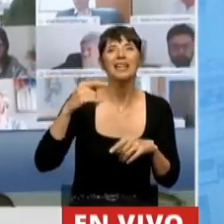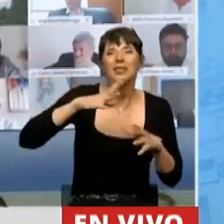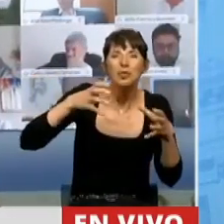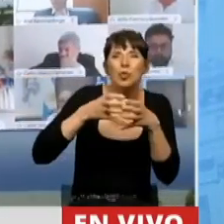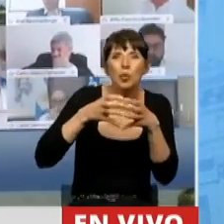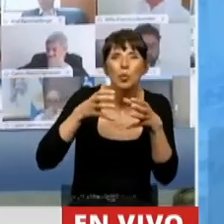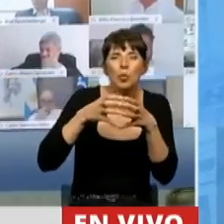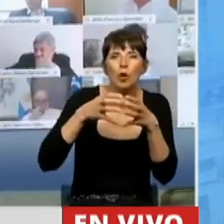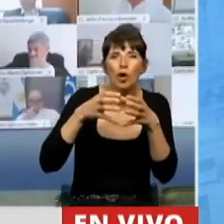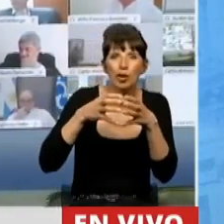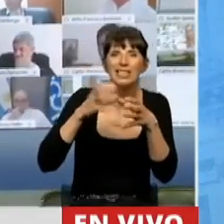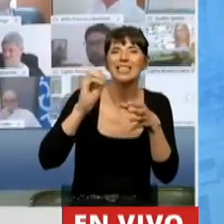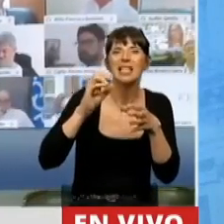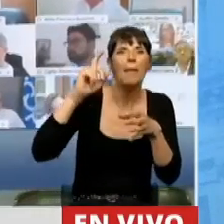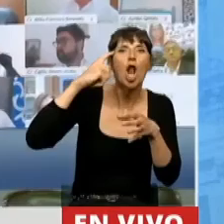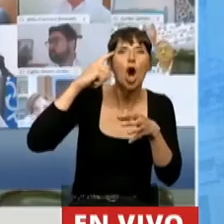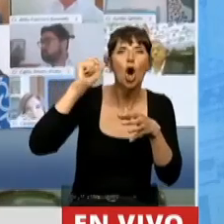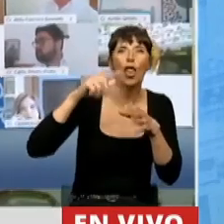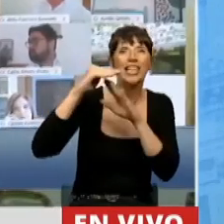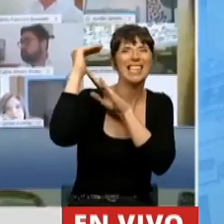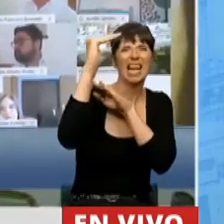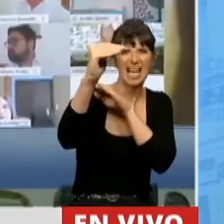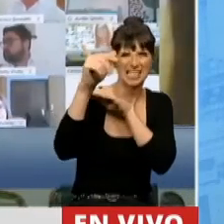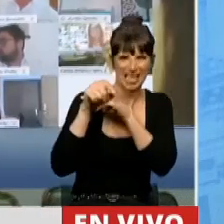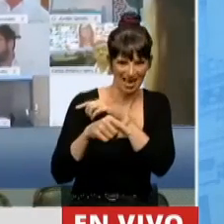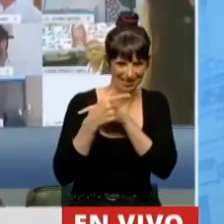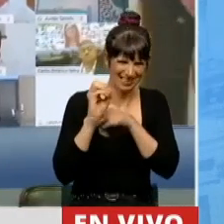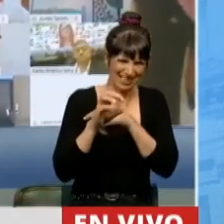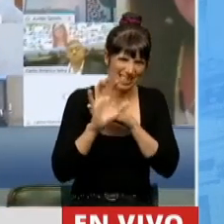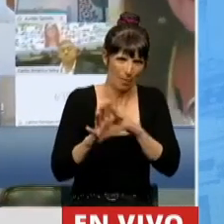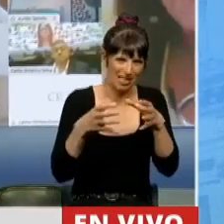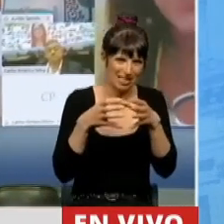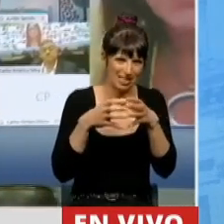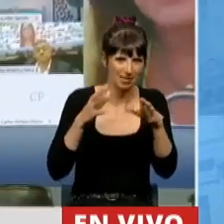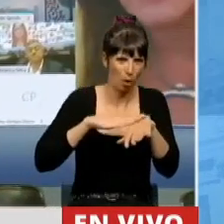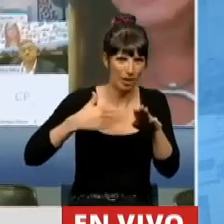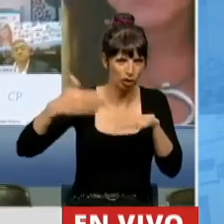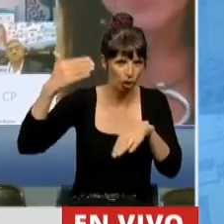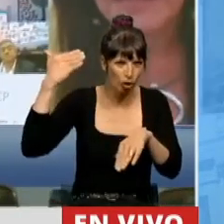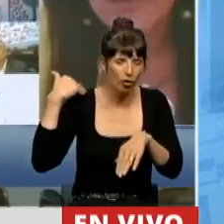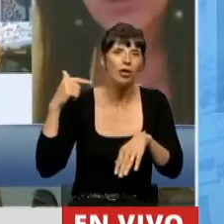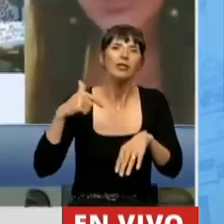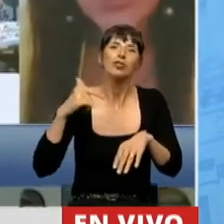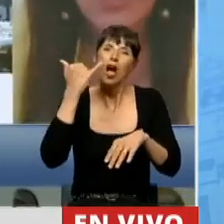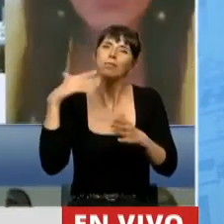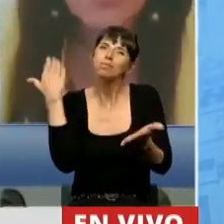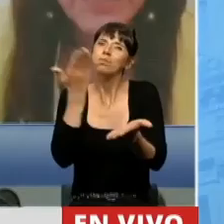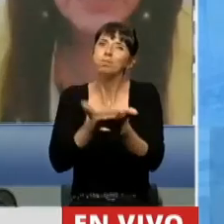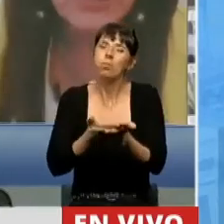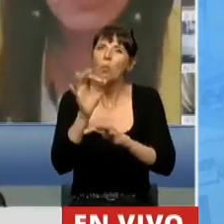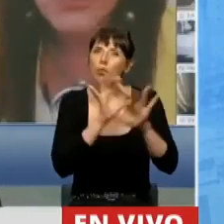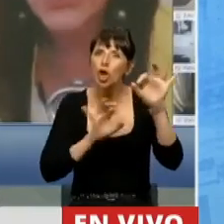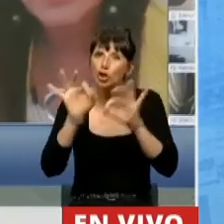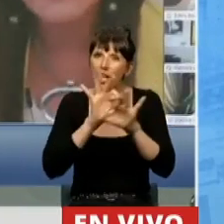Mujica, Guerrico, Romero Carranza, como una hazaña para la época y en la que he presentado un proyecto que me acompañan los diputados de